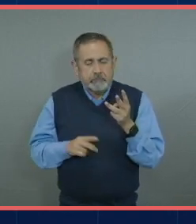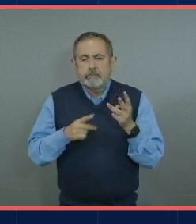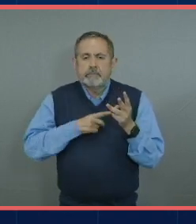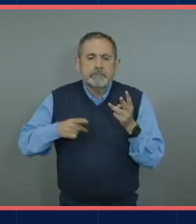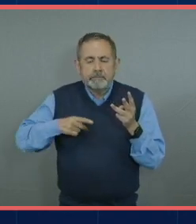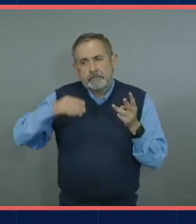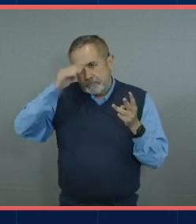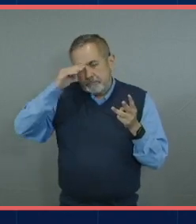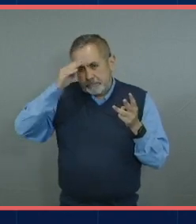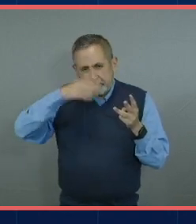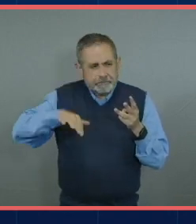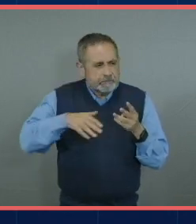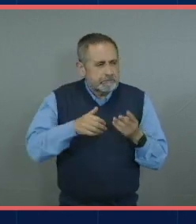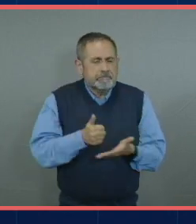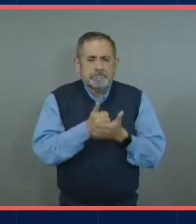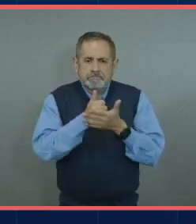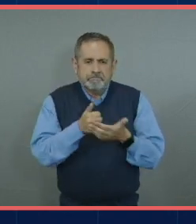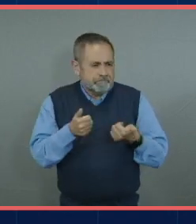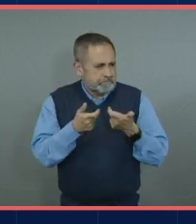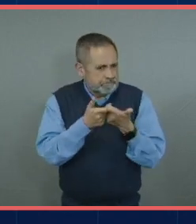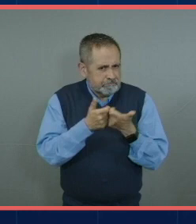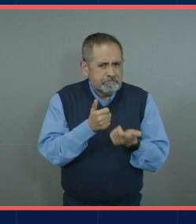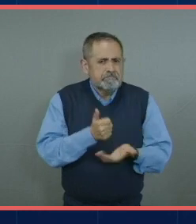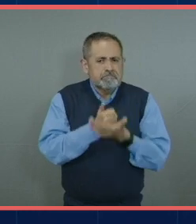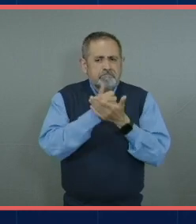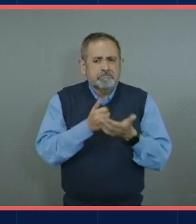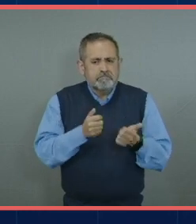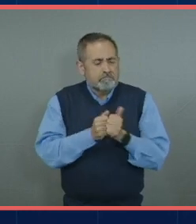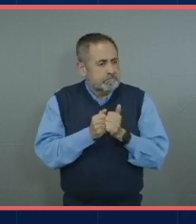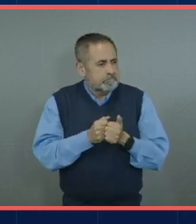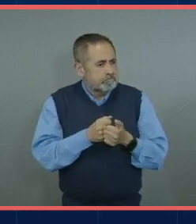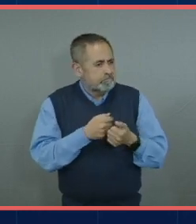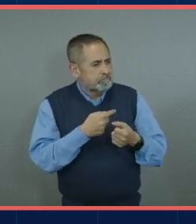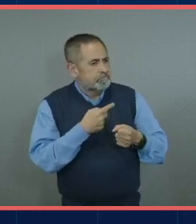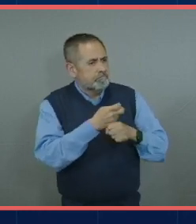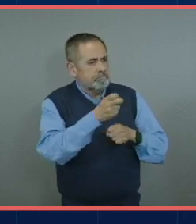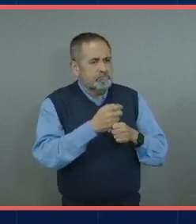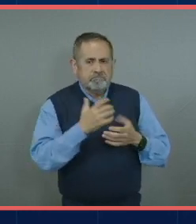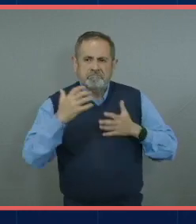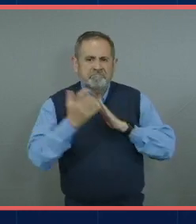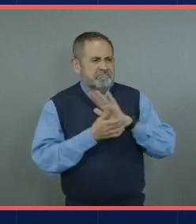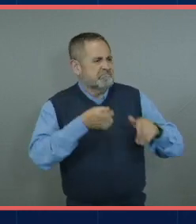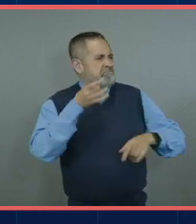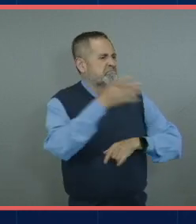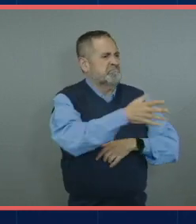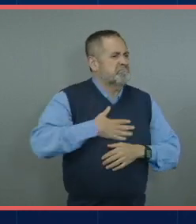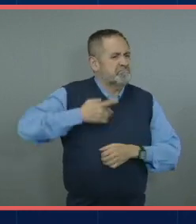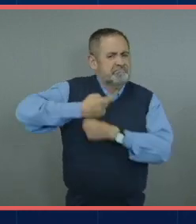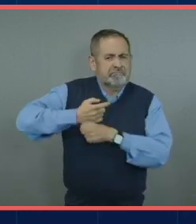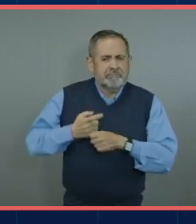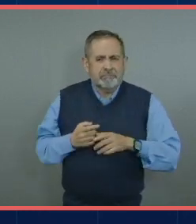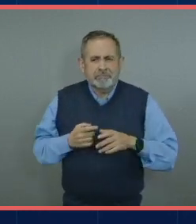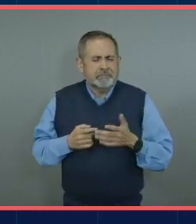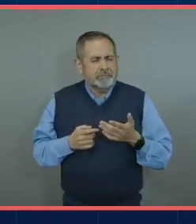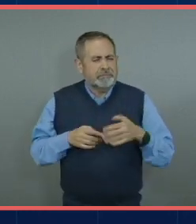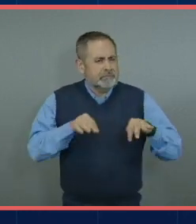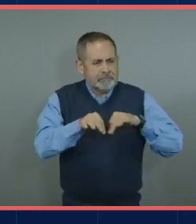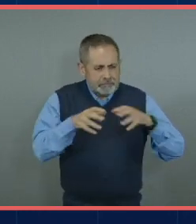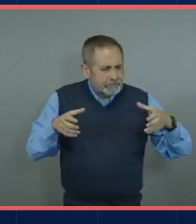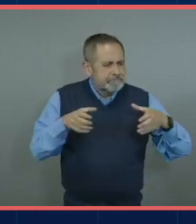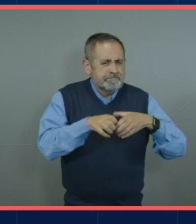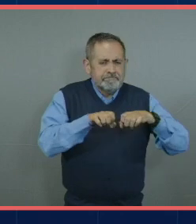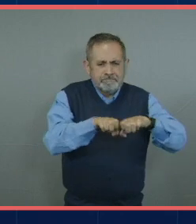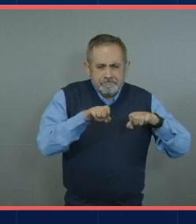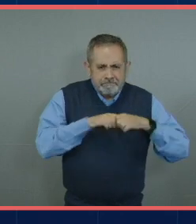cooperar para que te inviten a los demás juegos y no ganar el juego. O sea, para mí el trabajo es un juego en el que hay roles,